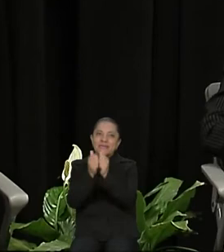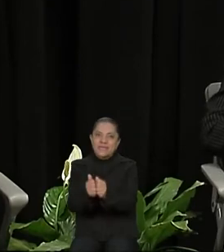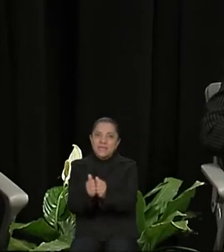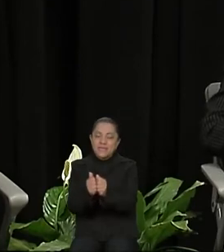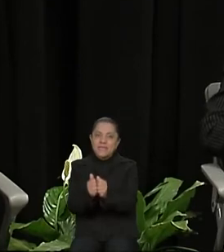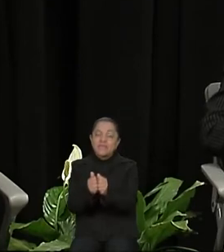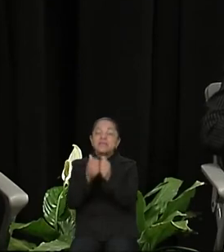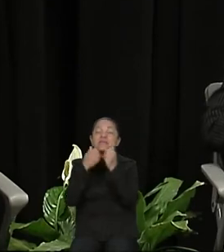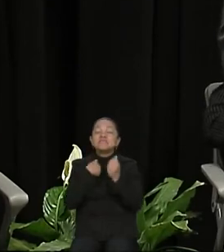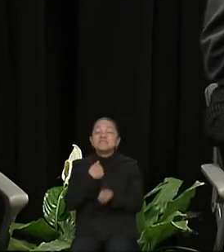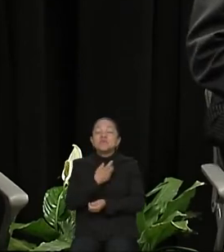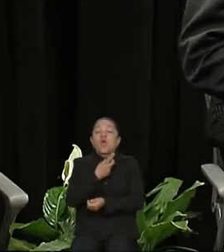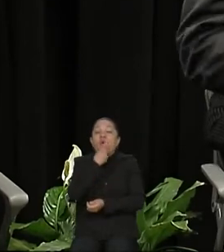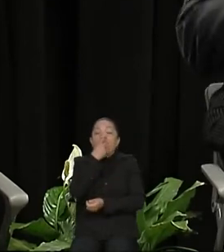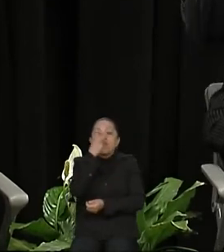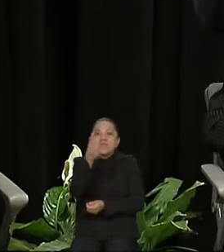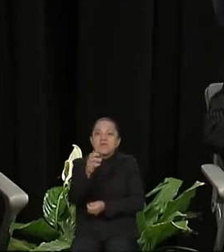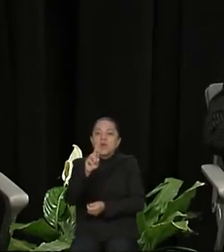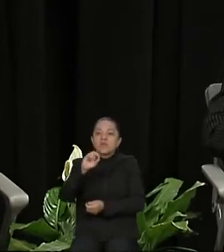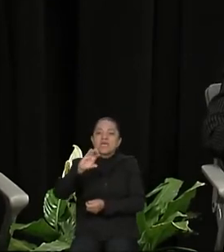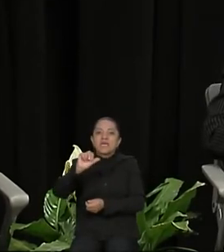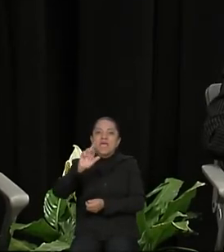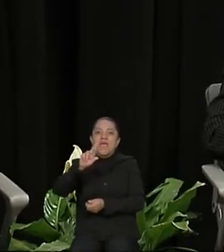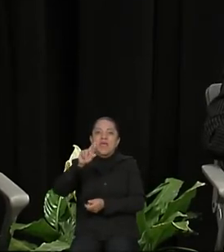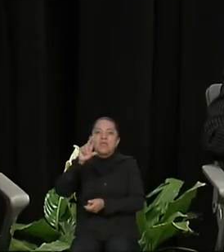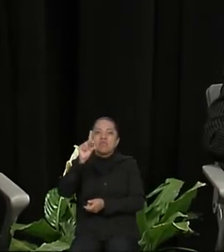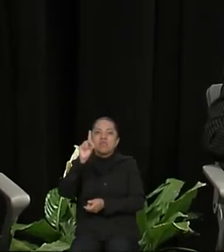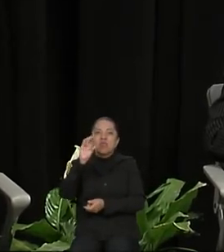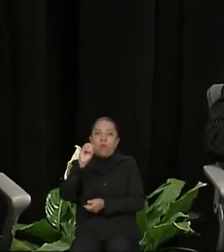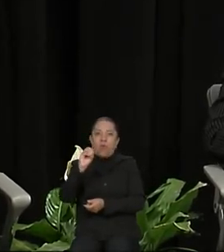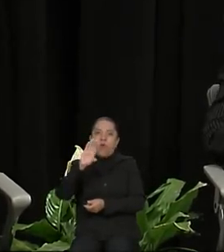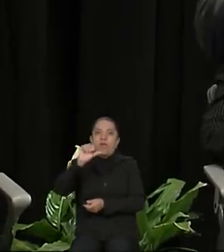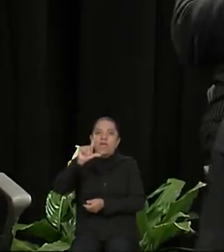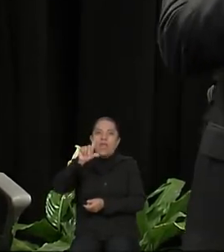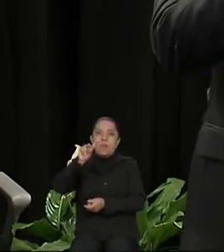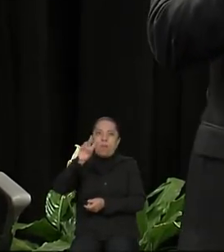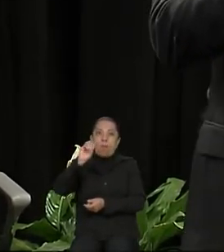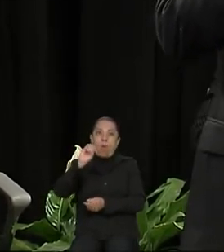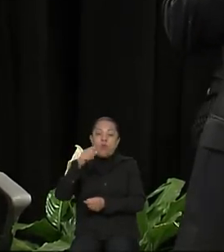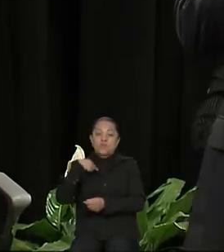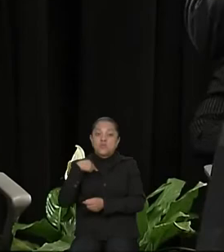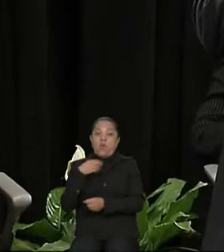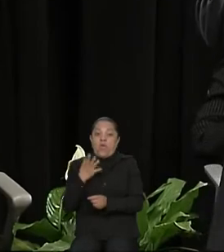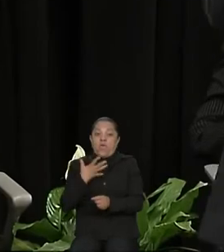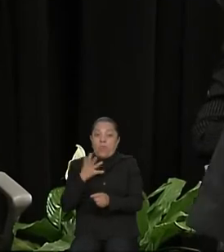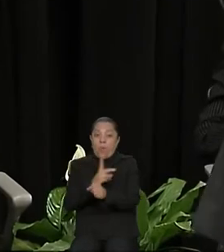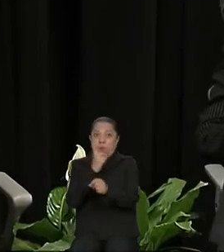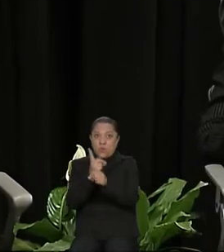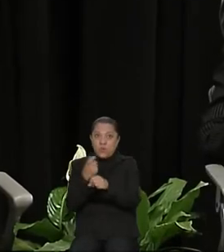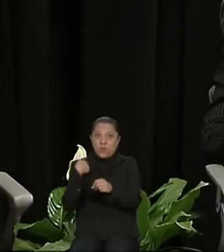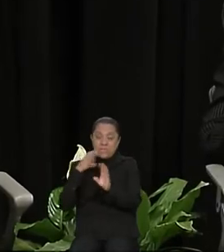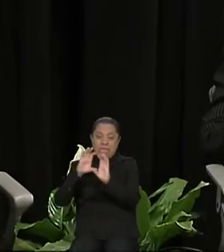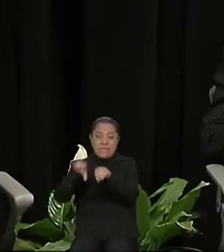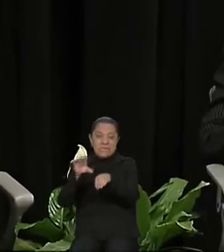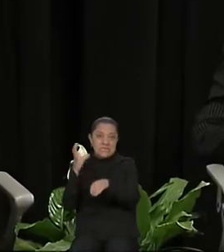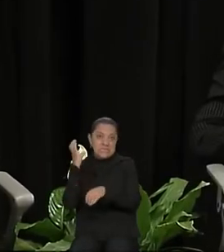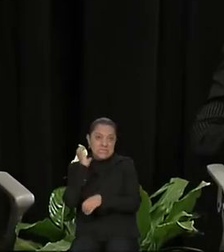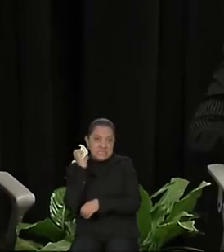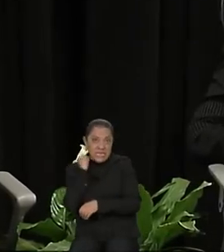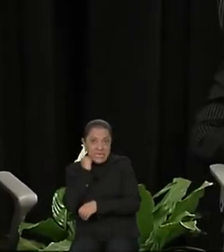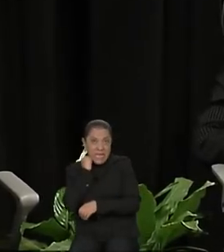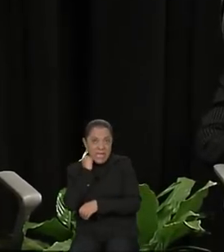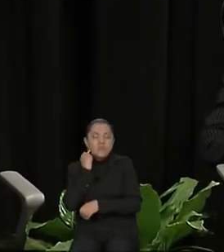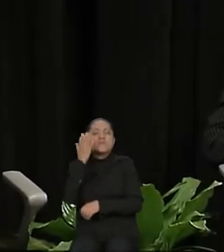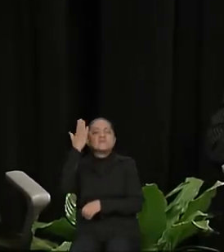Ricardo Calvo Huerta como senador de la República, si tenemos la oportunidad de llegar al Senado porque sabemos que vamos a llegar,